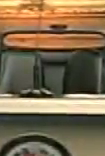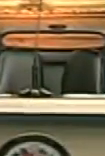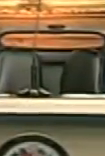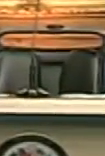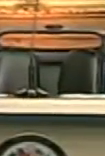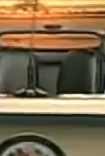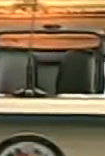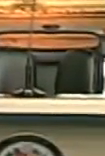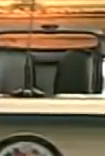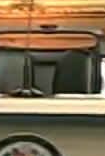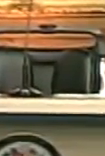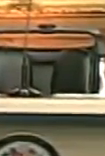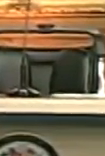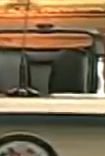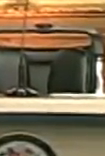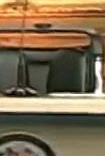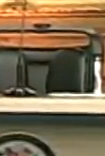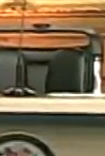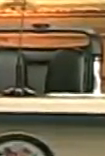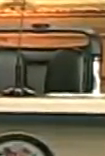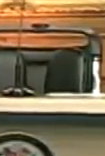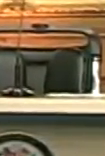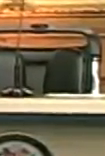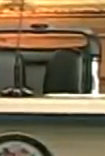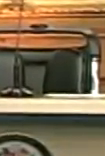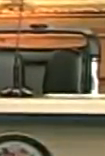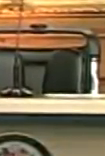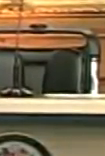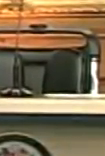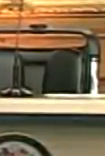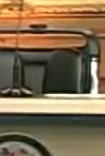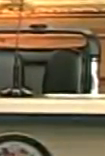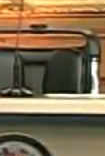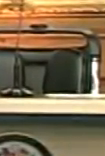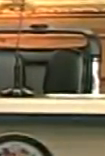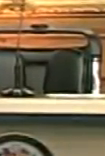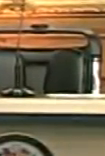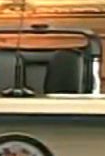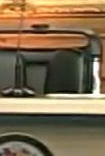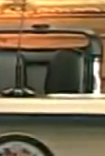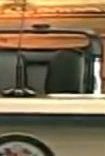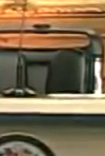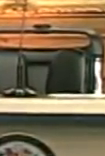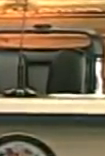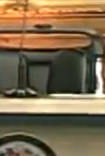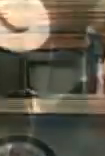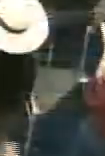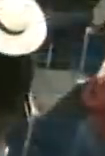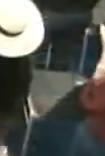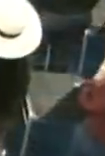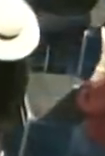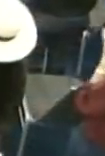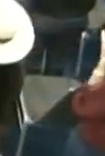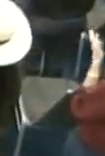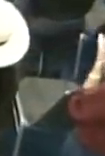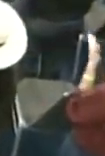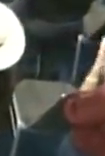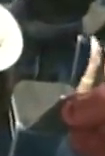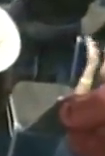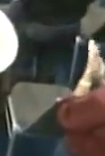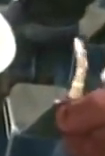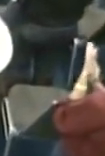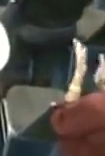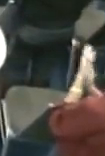se han dado cita en nuestro país. Allí vemos las imágenes donde se reafirma la diplomacia bolivariana de paz